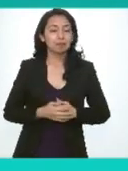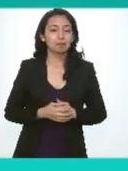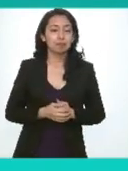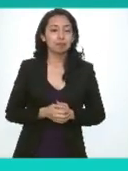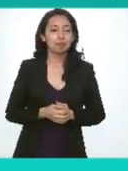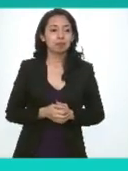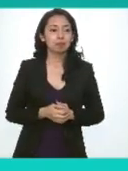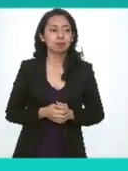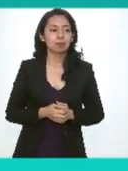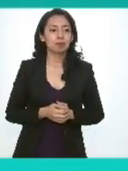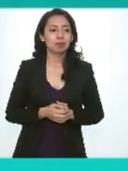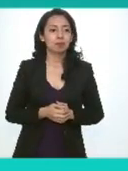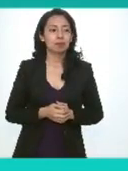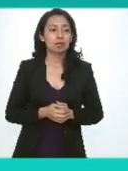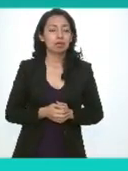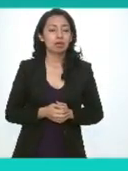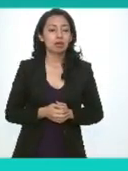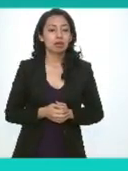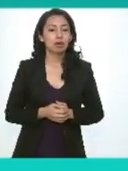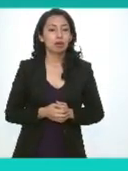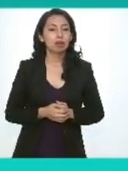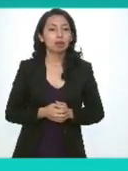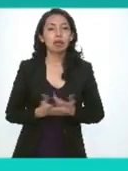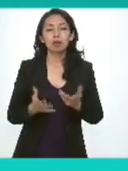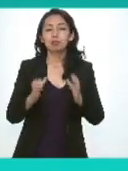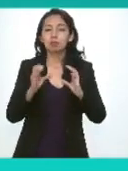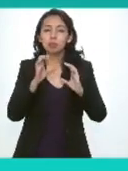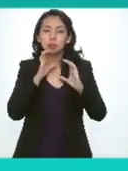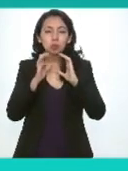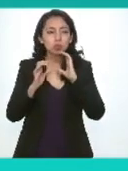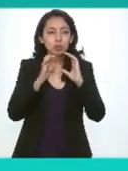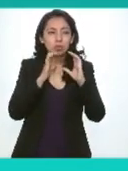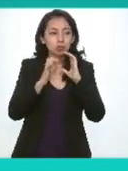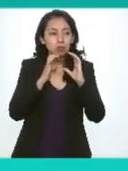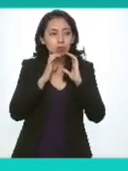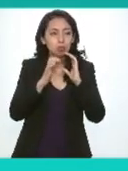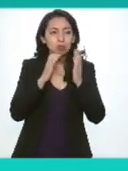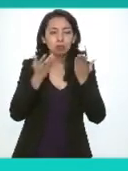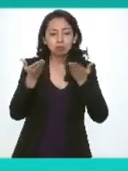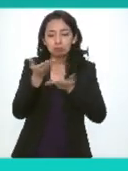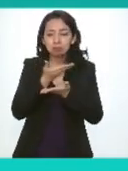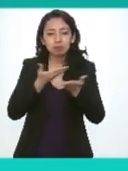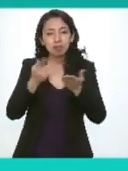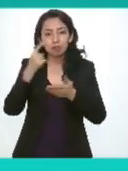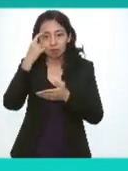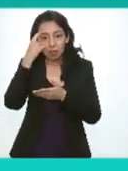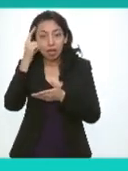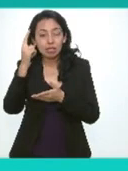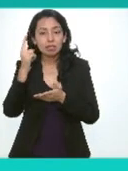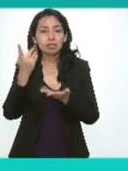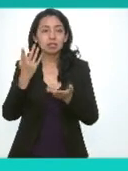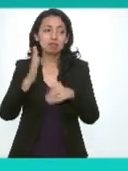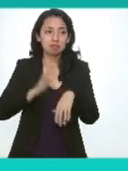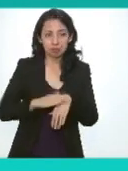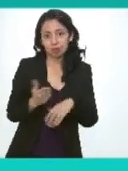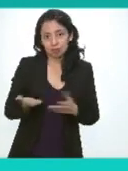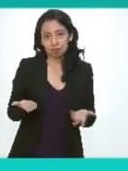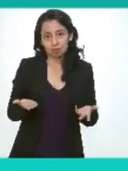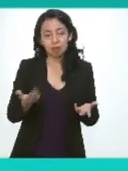forma de comunicarnos más ágil más más sencilla en donde